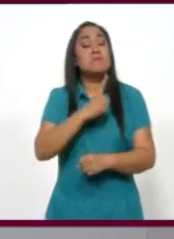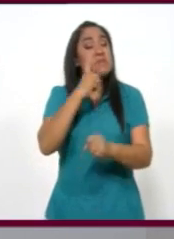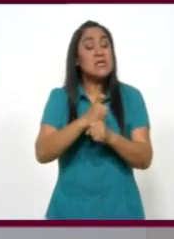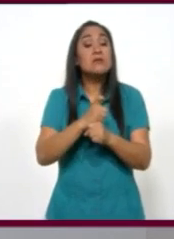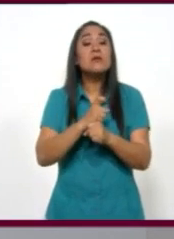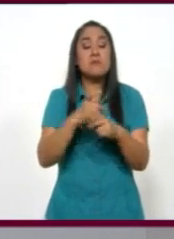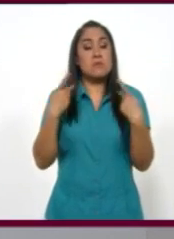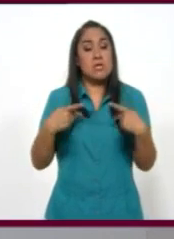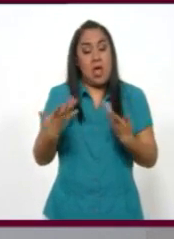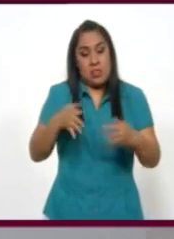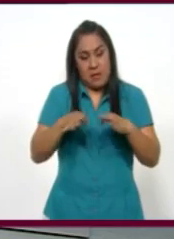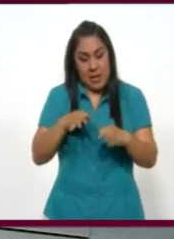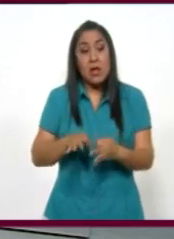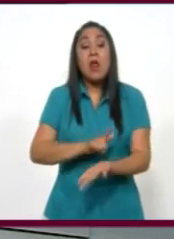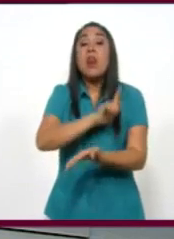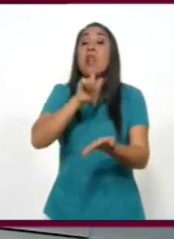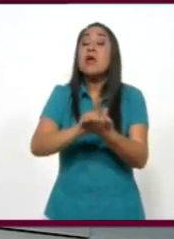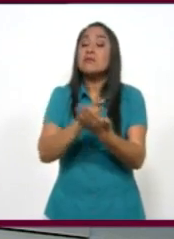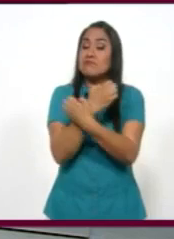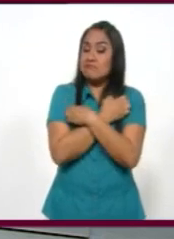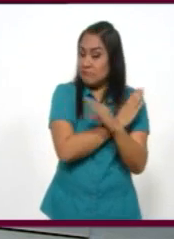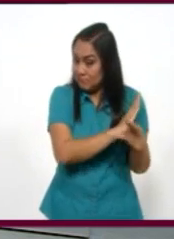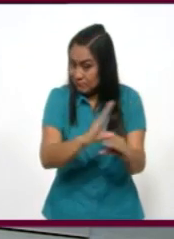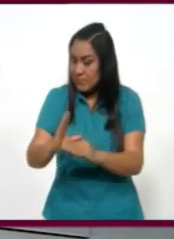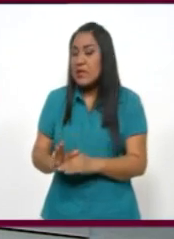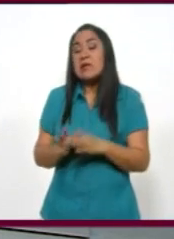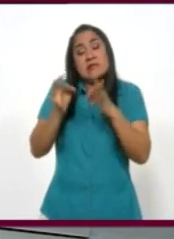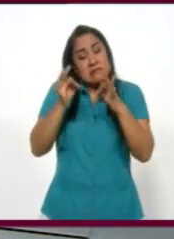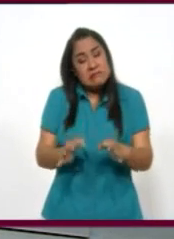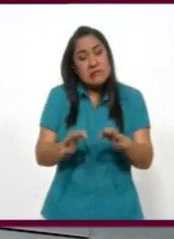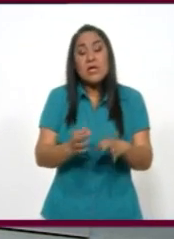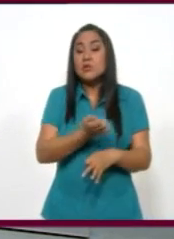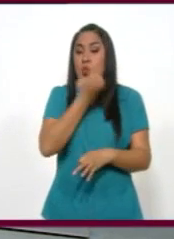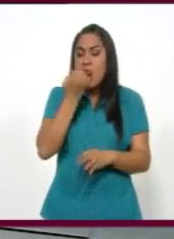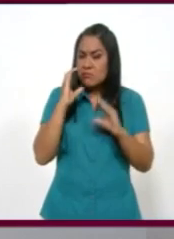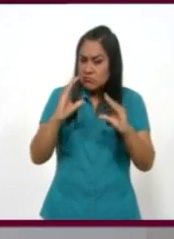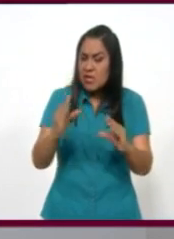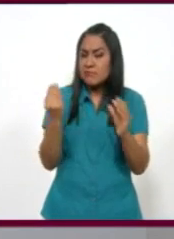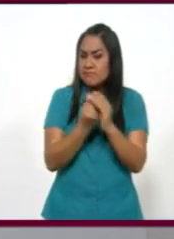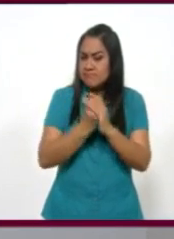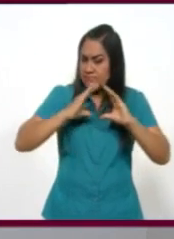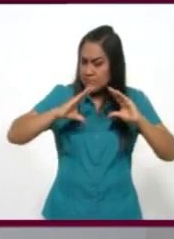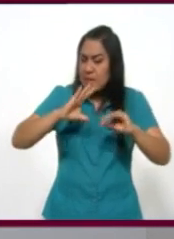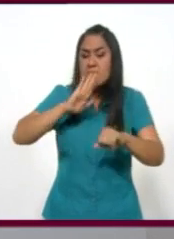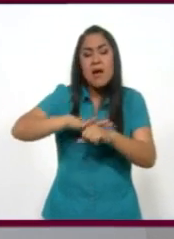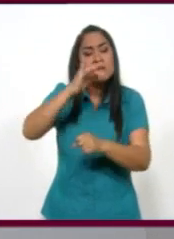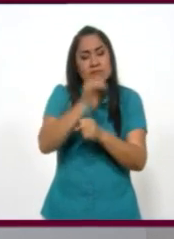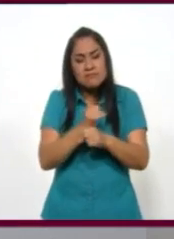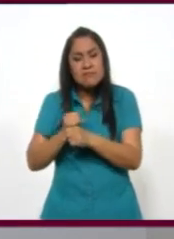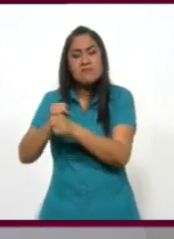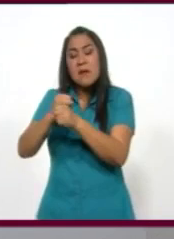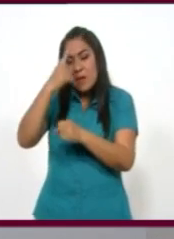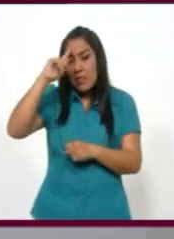humano, la reforma educativa, mejor calidad de escuelas, mejor capacitación y mayor investigación en